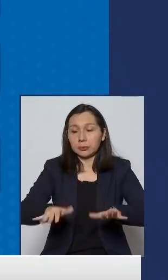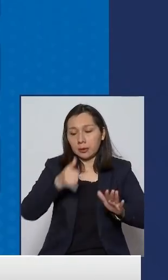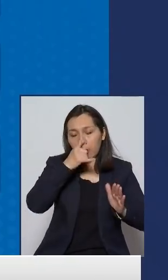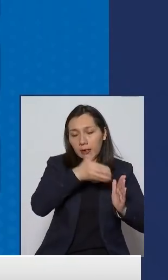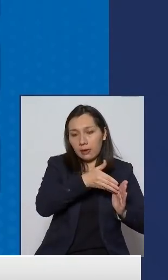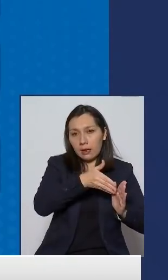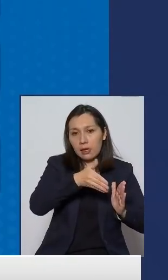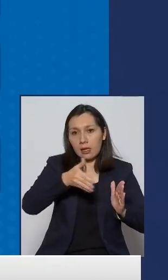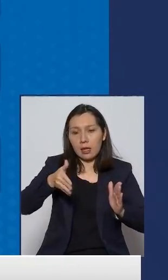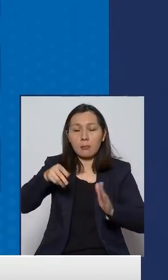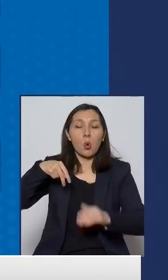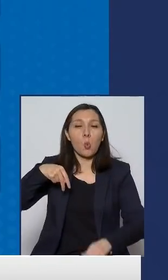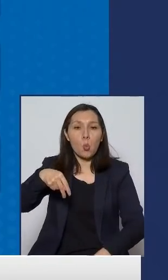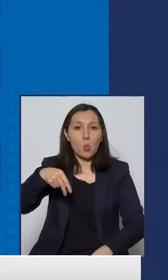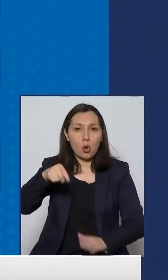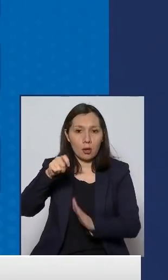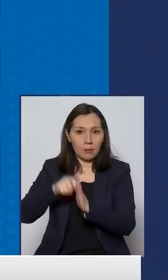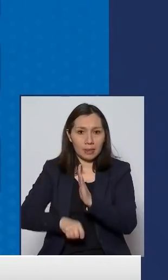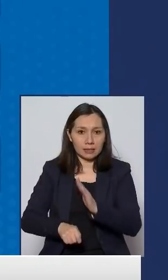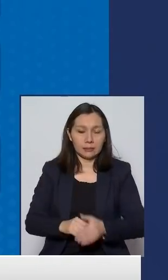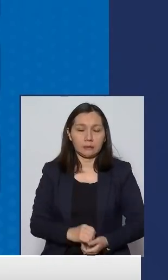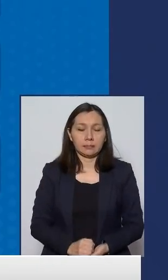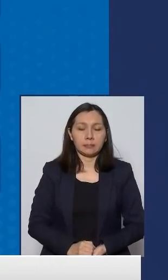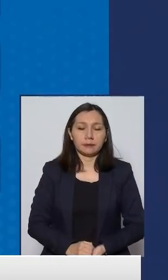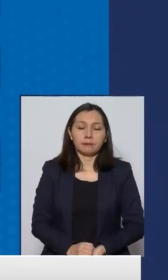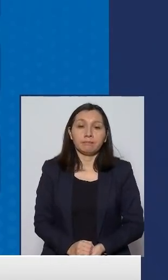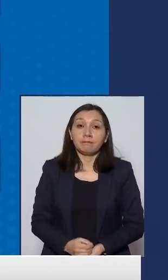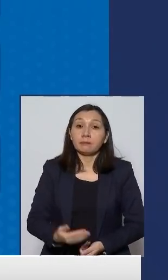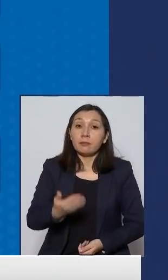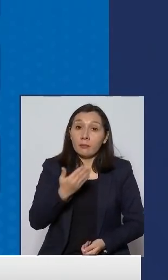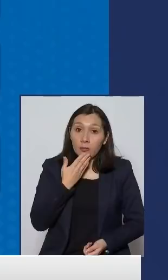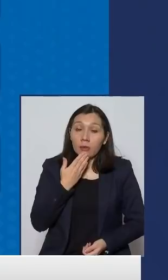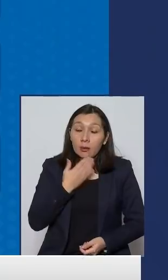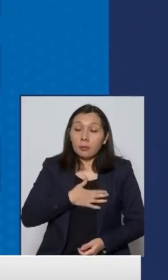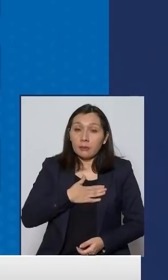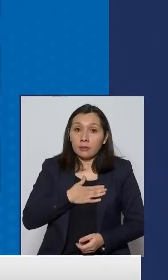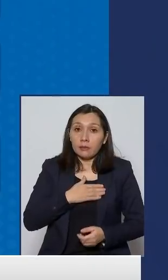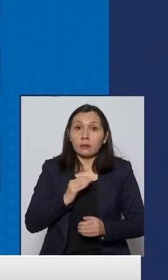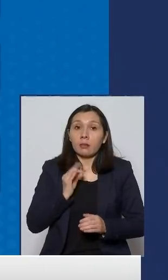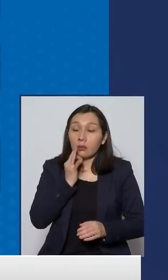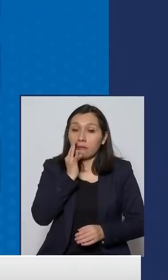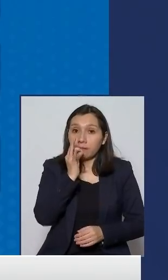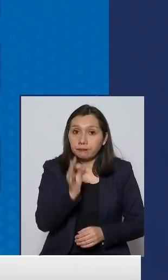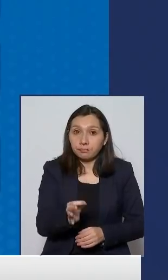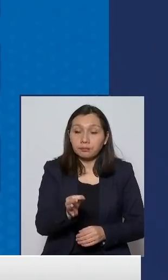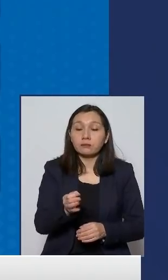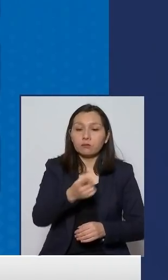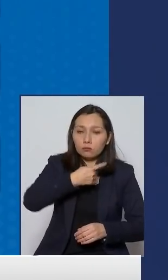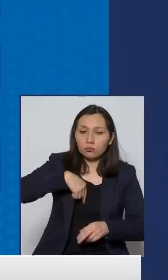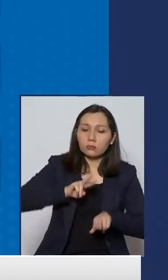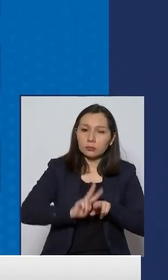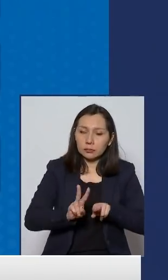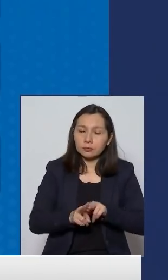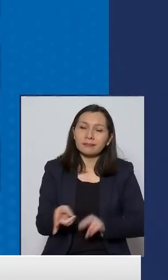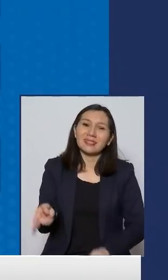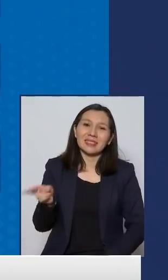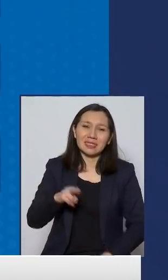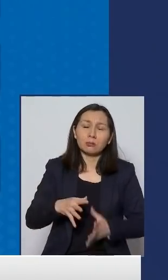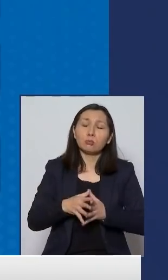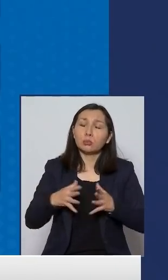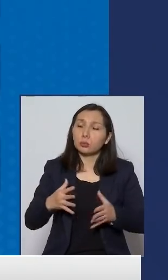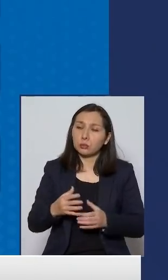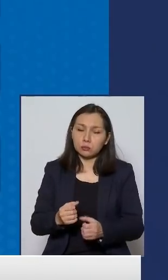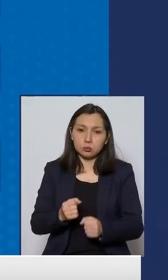el mes de junio. También quiero señalar que estamos haciendo un hincapié muy